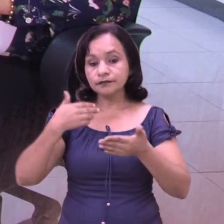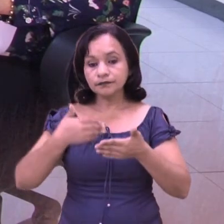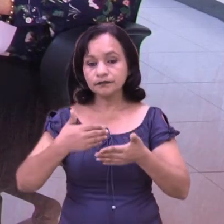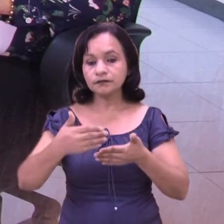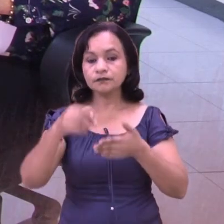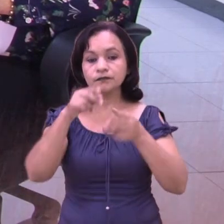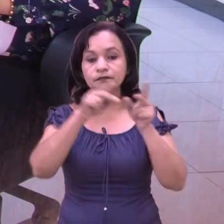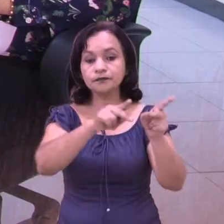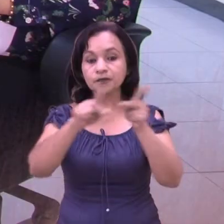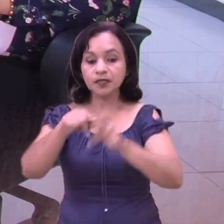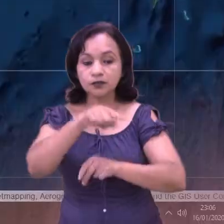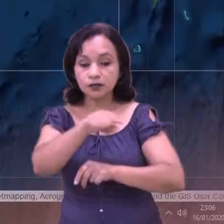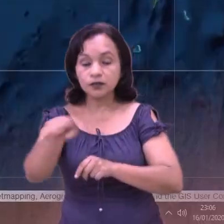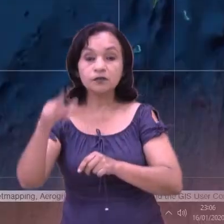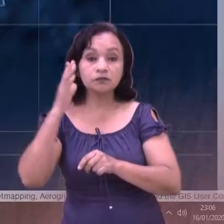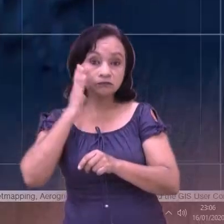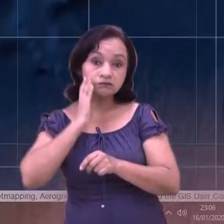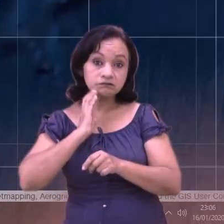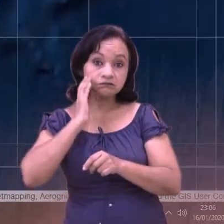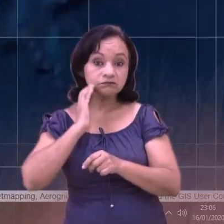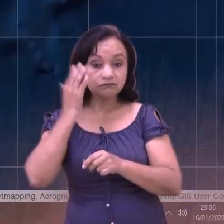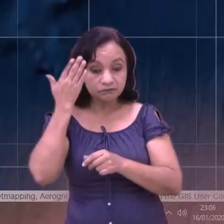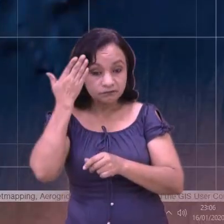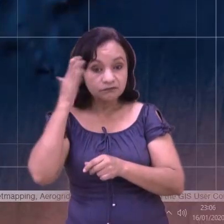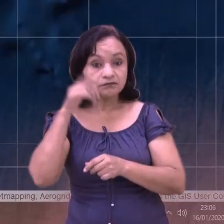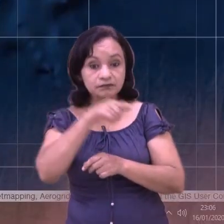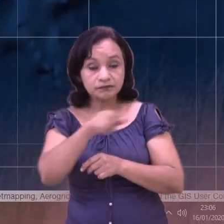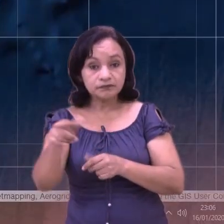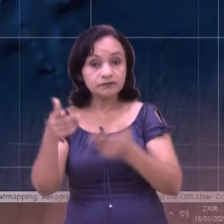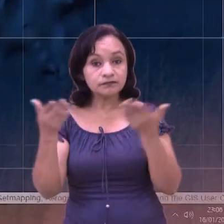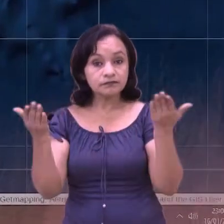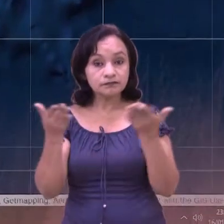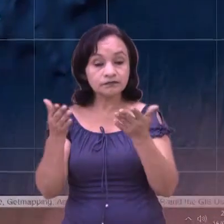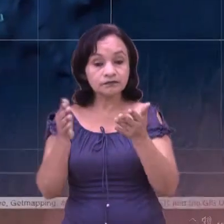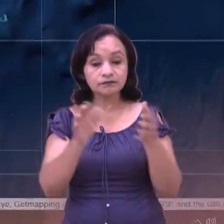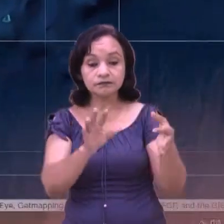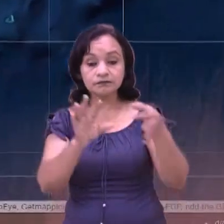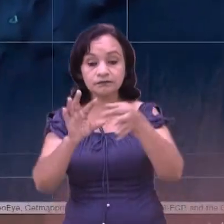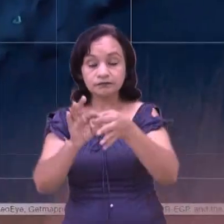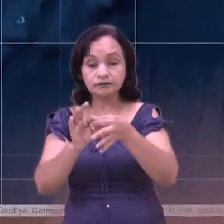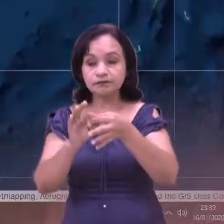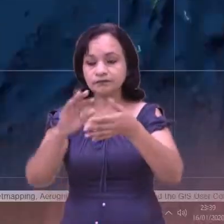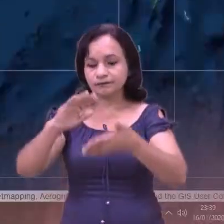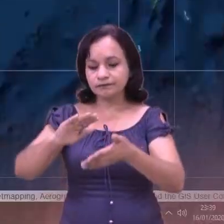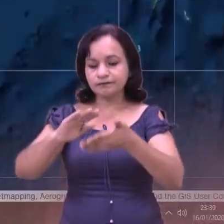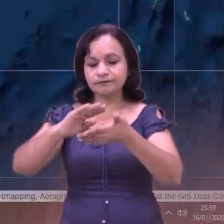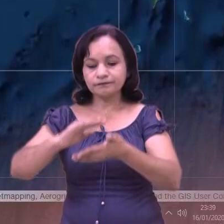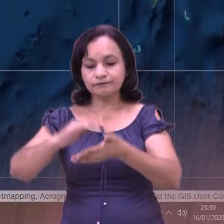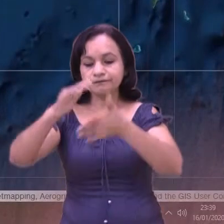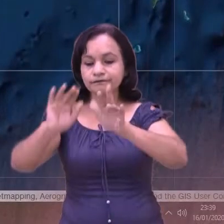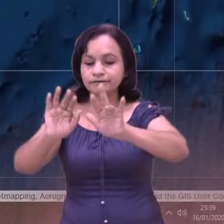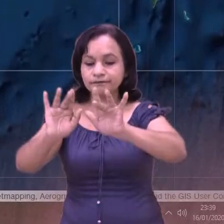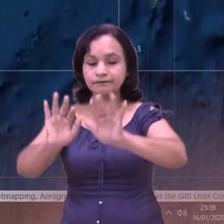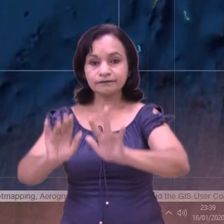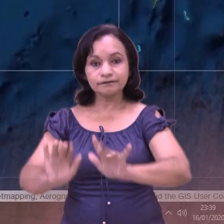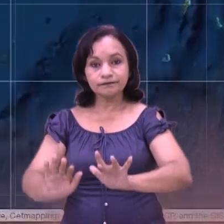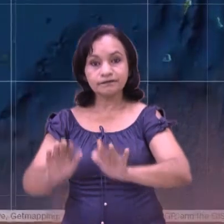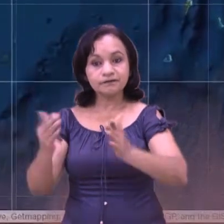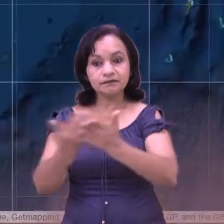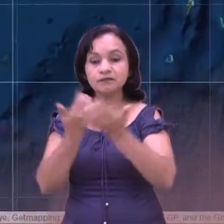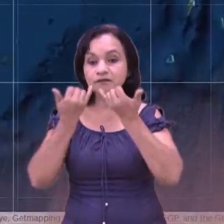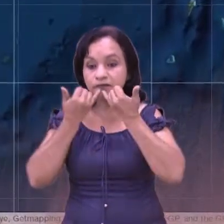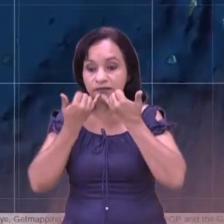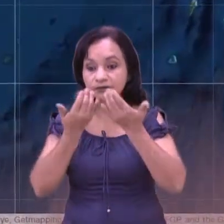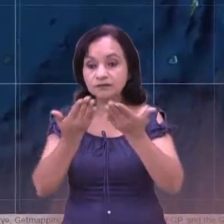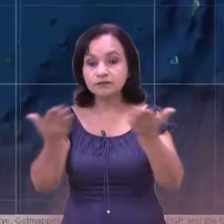también crear una capacidad humana que va acompañando no solamente al uso de la tecnología, sino